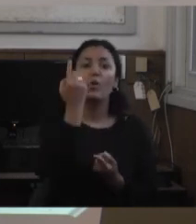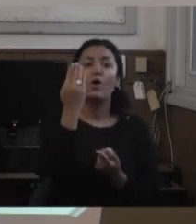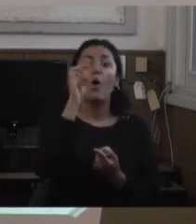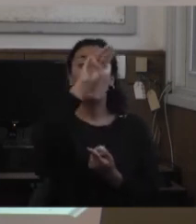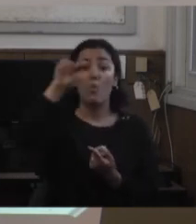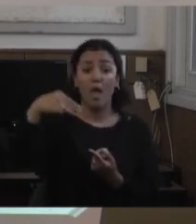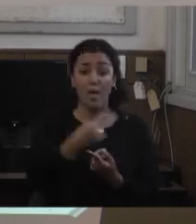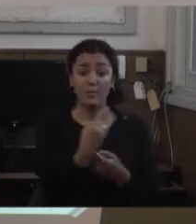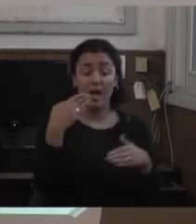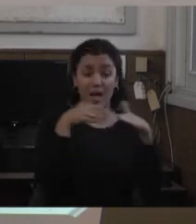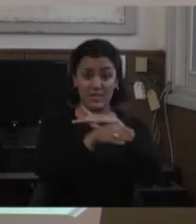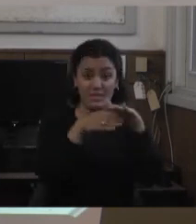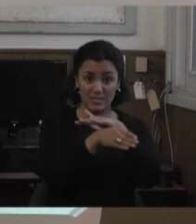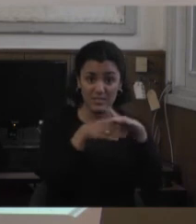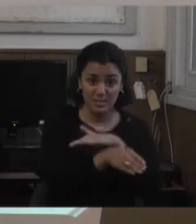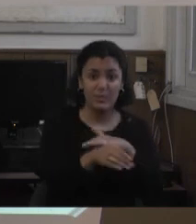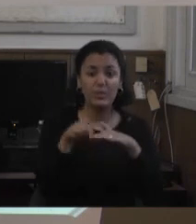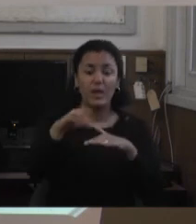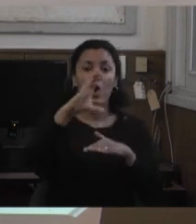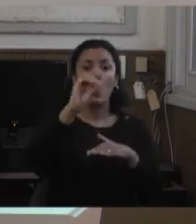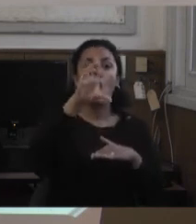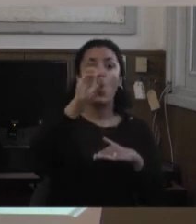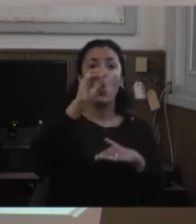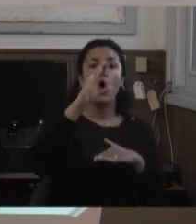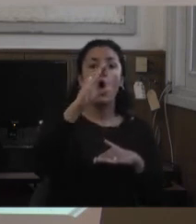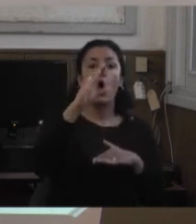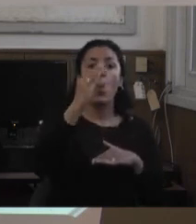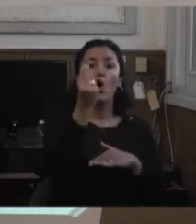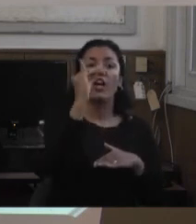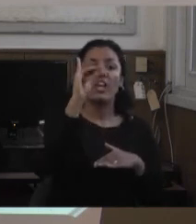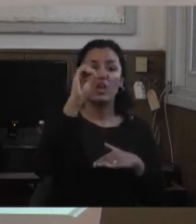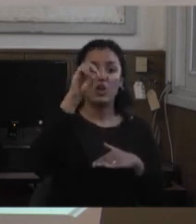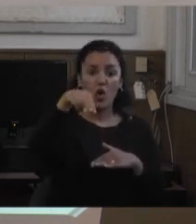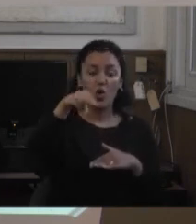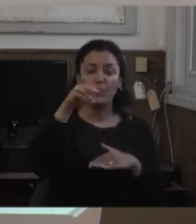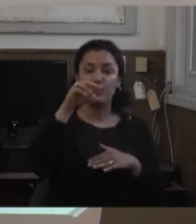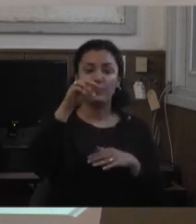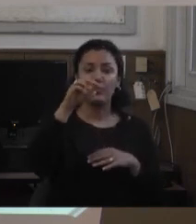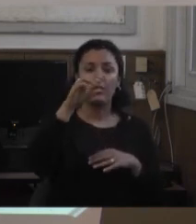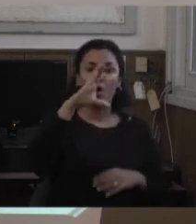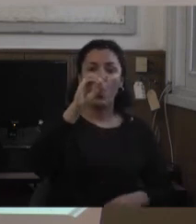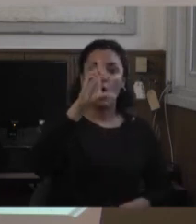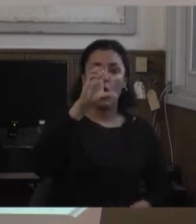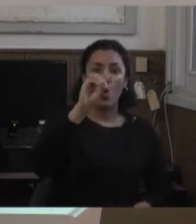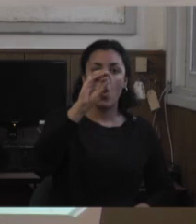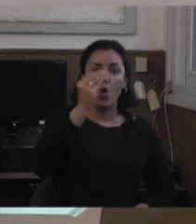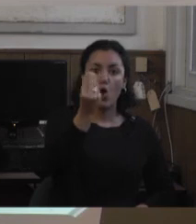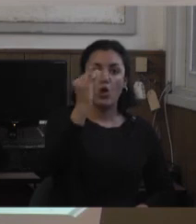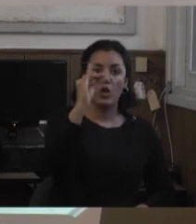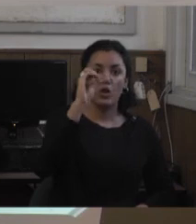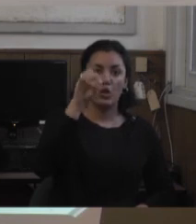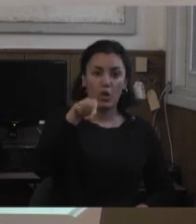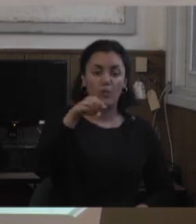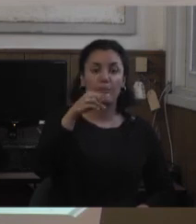accesible que se llama coloquiodiscapacidad.com donde todas las tesis de posgrados ellos le